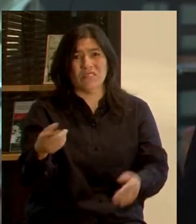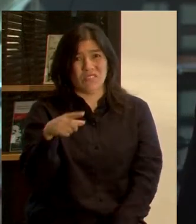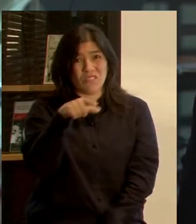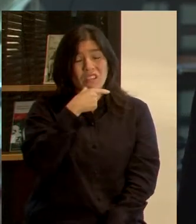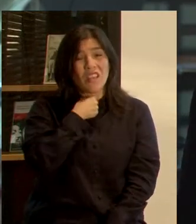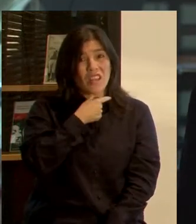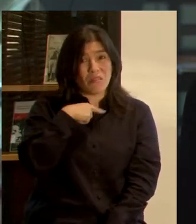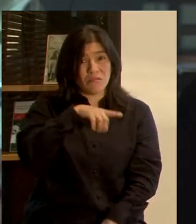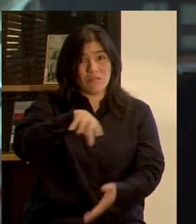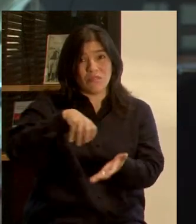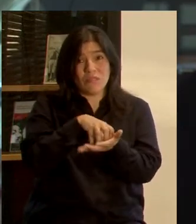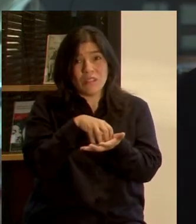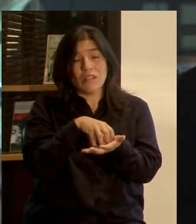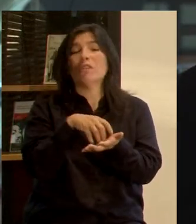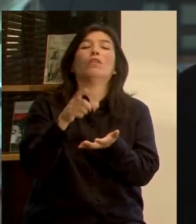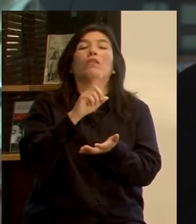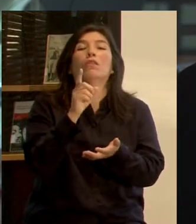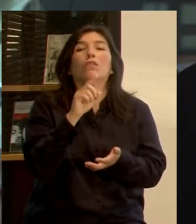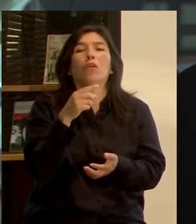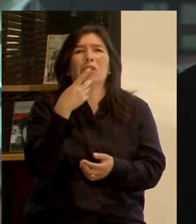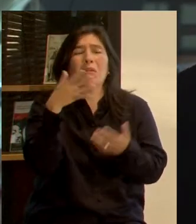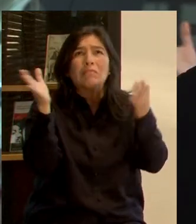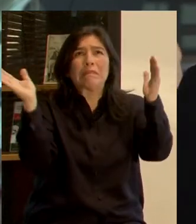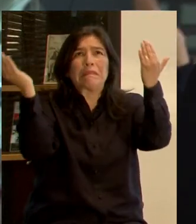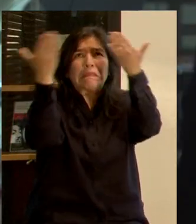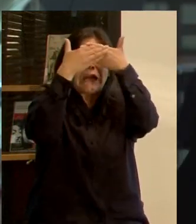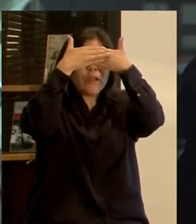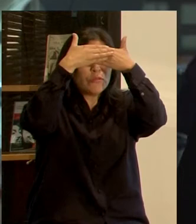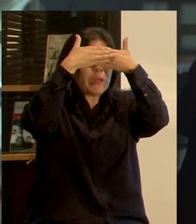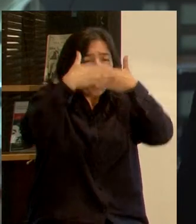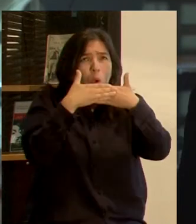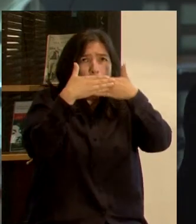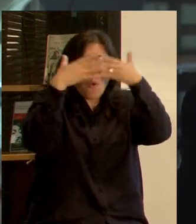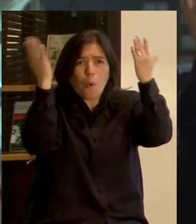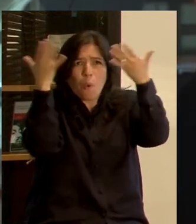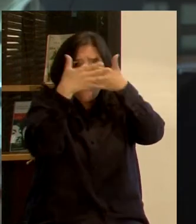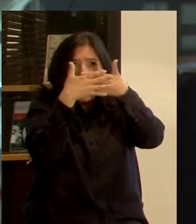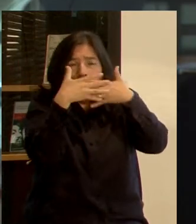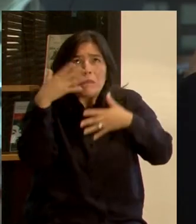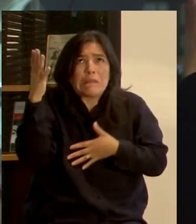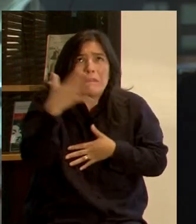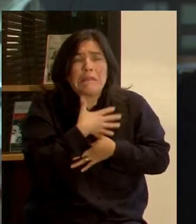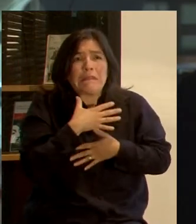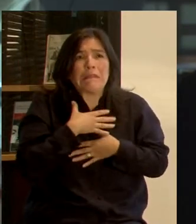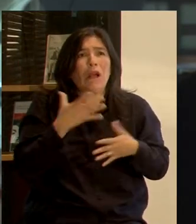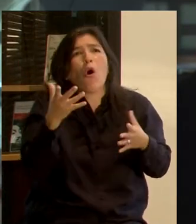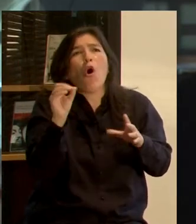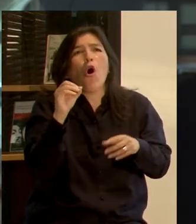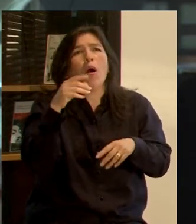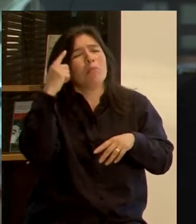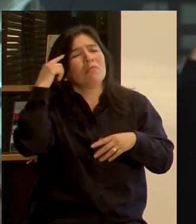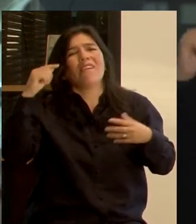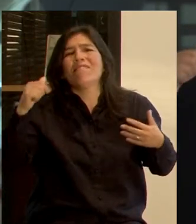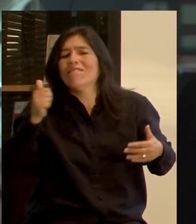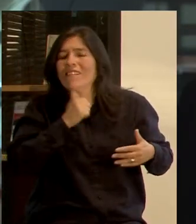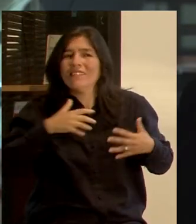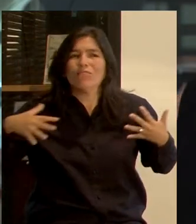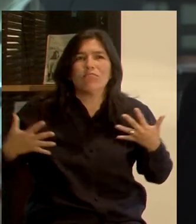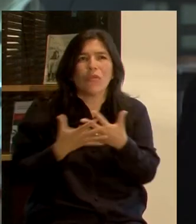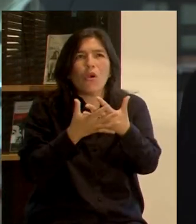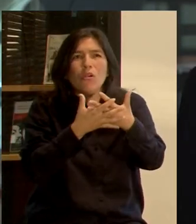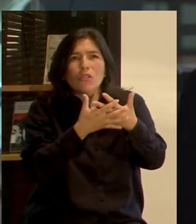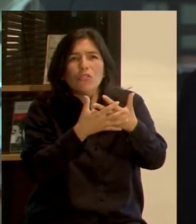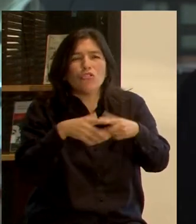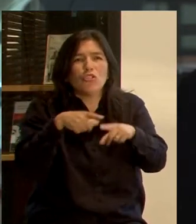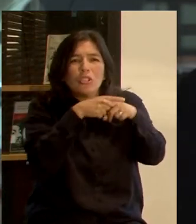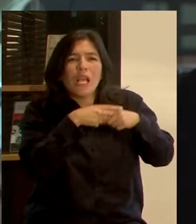queremos de nuestras ciudades. Gente que no va a ver la luz del sol, que no va a tener ninguna posibilidad de generar una red social y una comunidad.